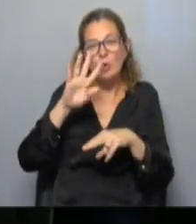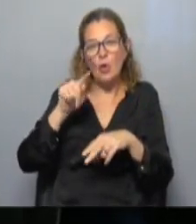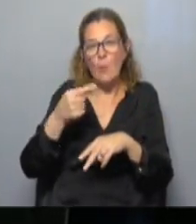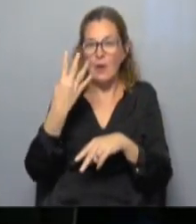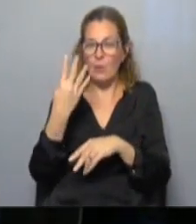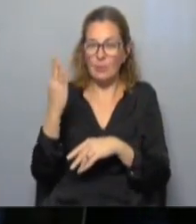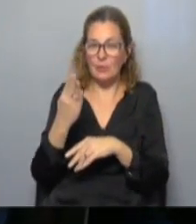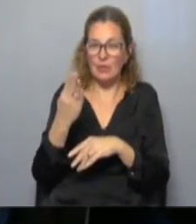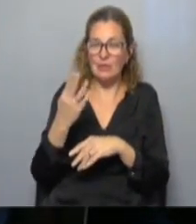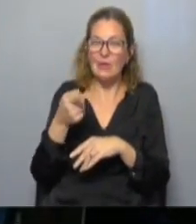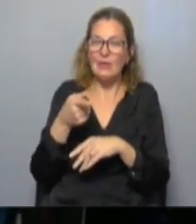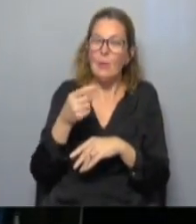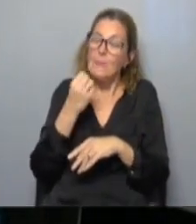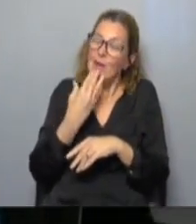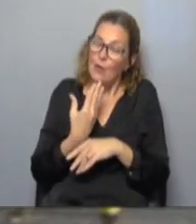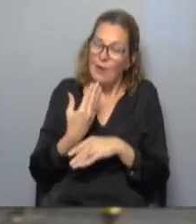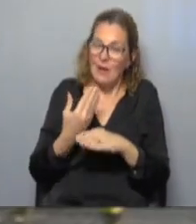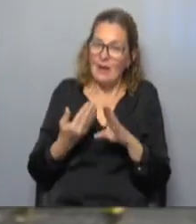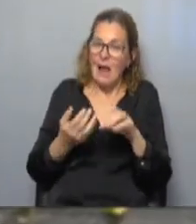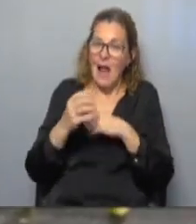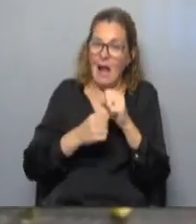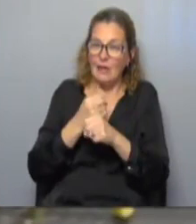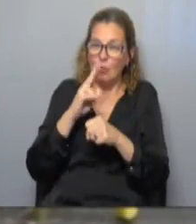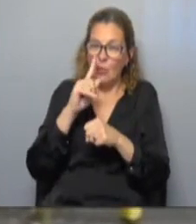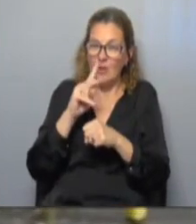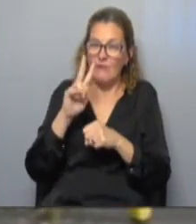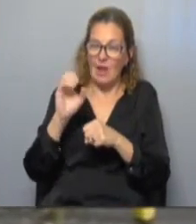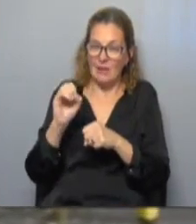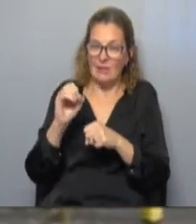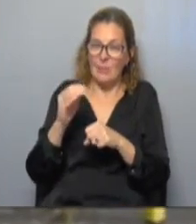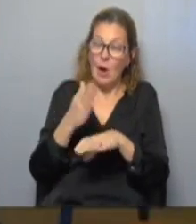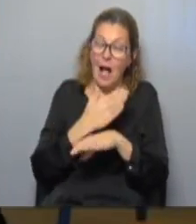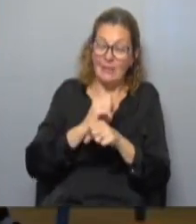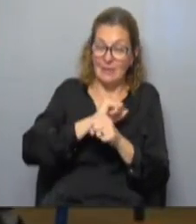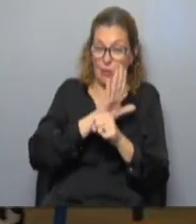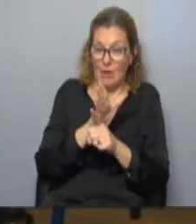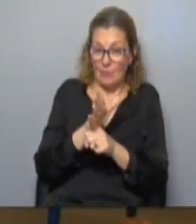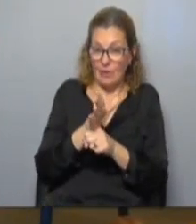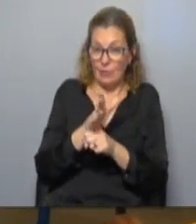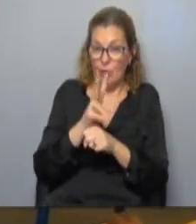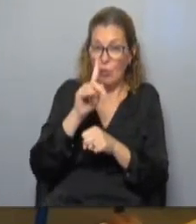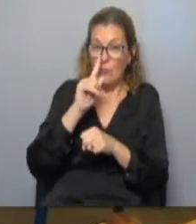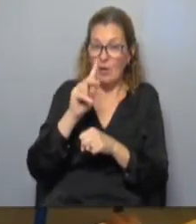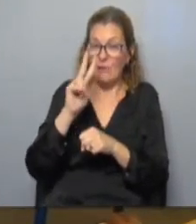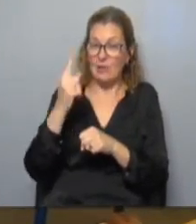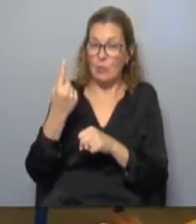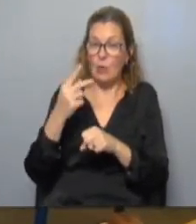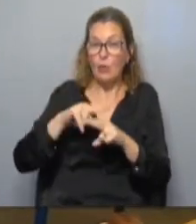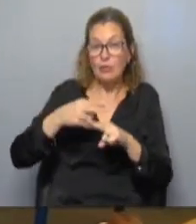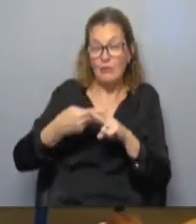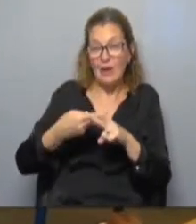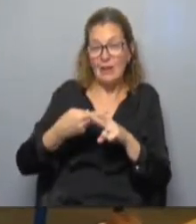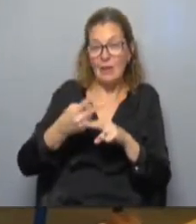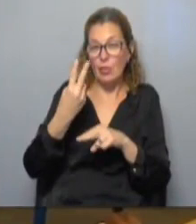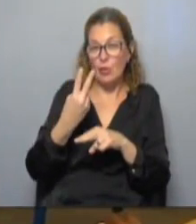% y representa una mejora respecto a 2020, pero dista de los niveles prepandemia. En 2021, la repetición cayó en los